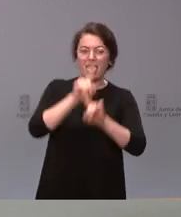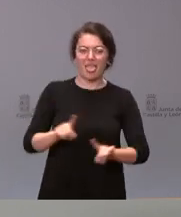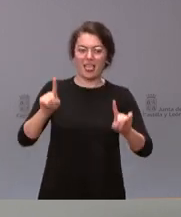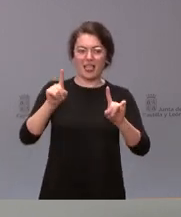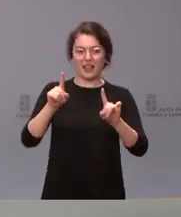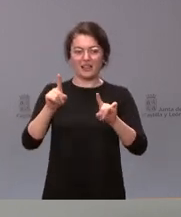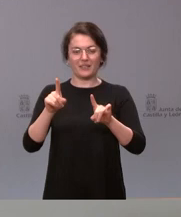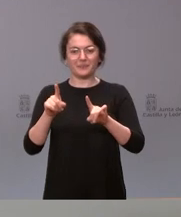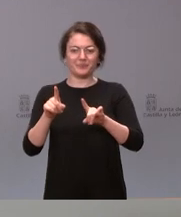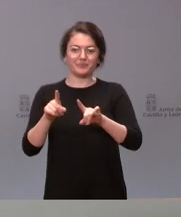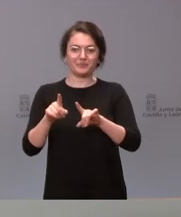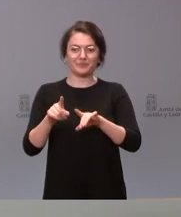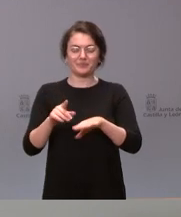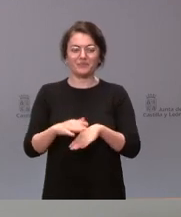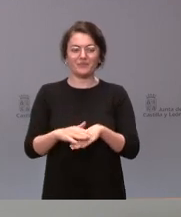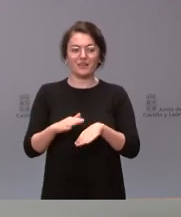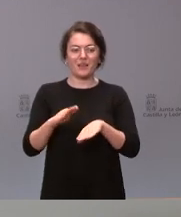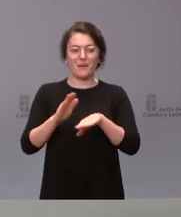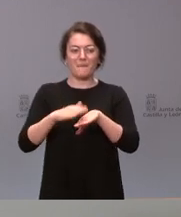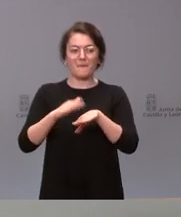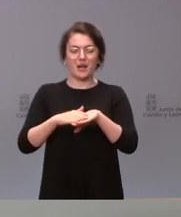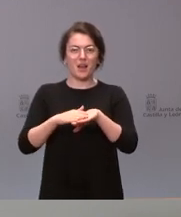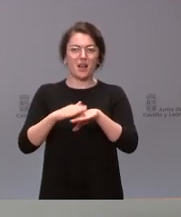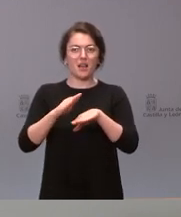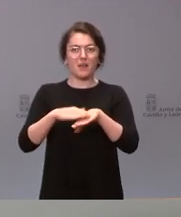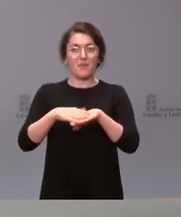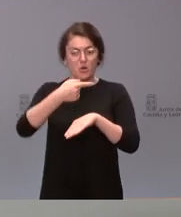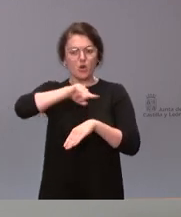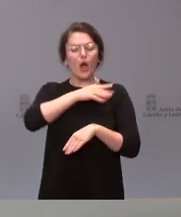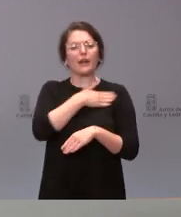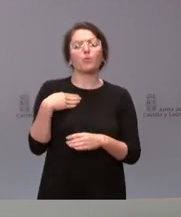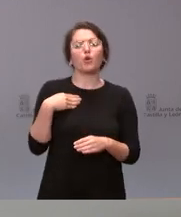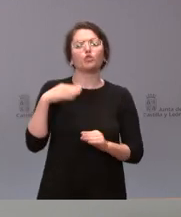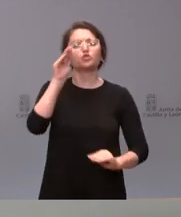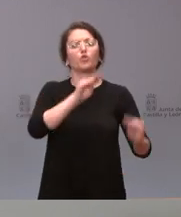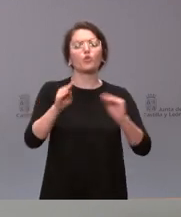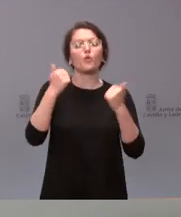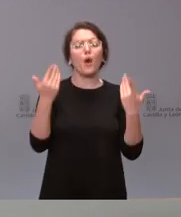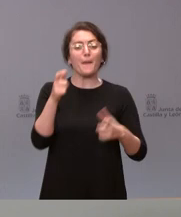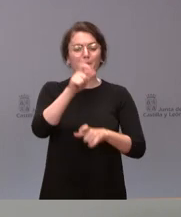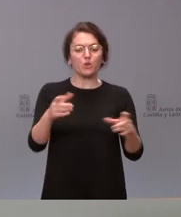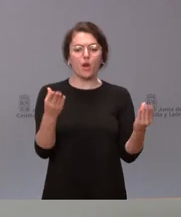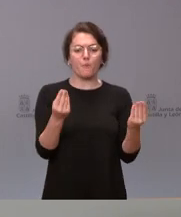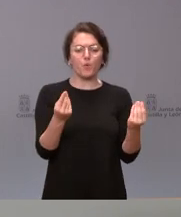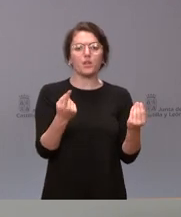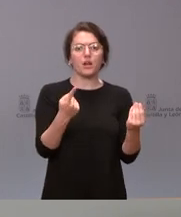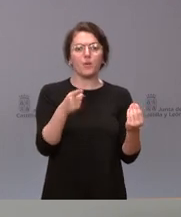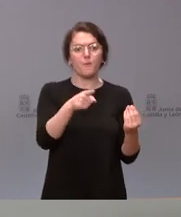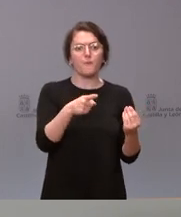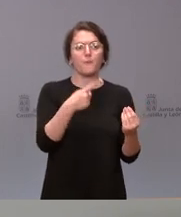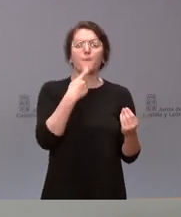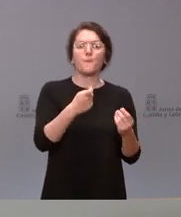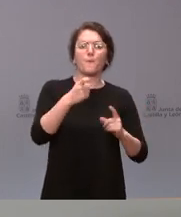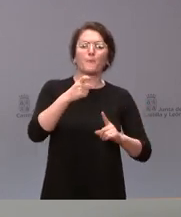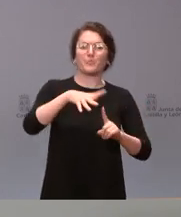intenta hacer más allá de esta solución, de lo que nosotros queremos que se solucione, que es saber que hay muchas personas pasando dificultades y problemas y